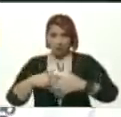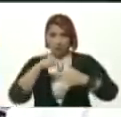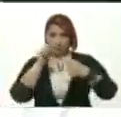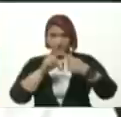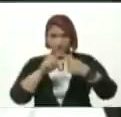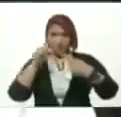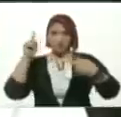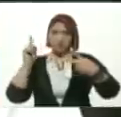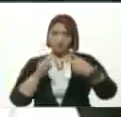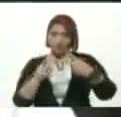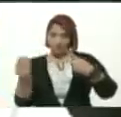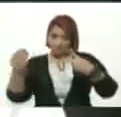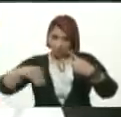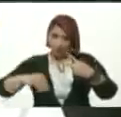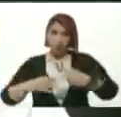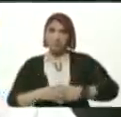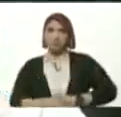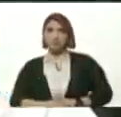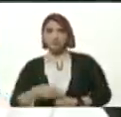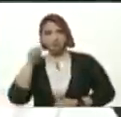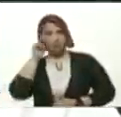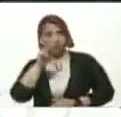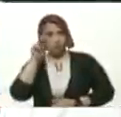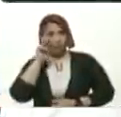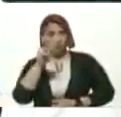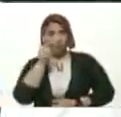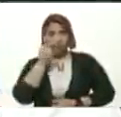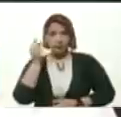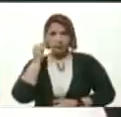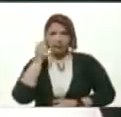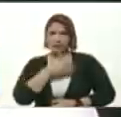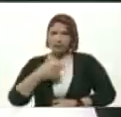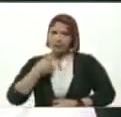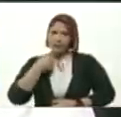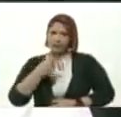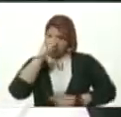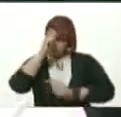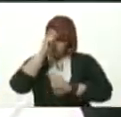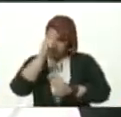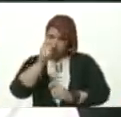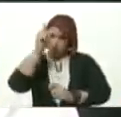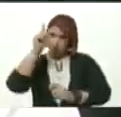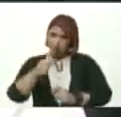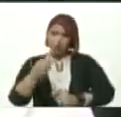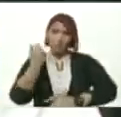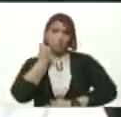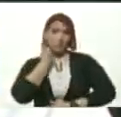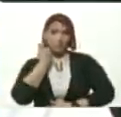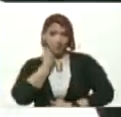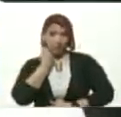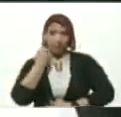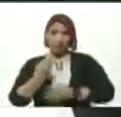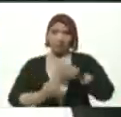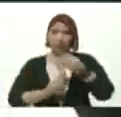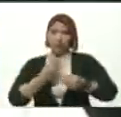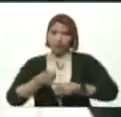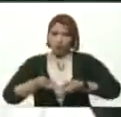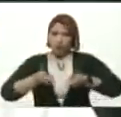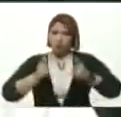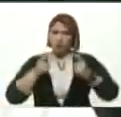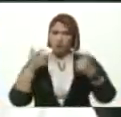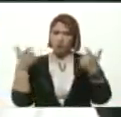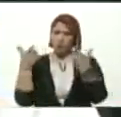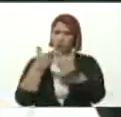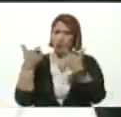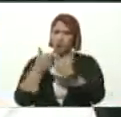Pero además Los maestros Quiero decir Y hacer un reconocimiento Que la pandemia Ha hecho Posible una lucha